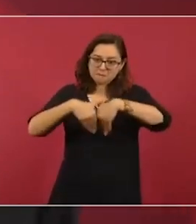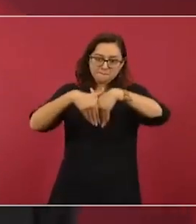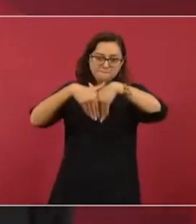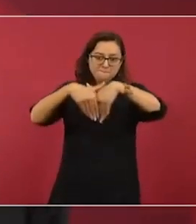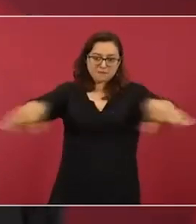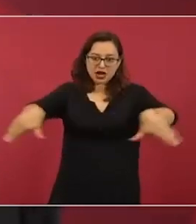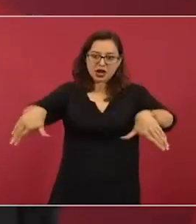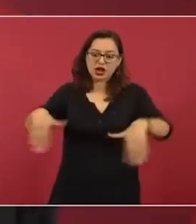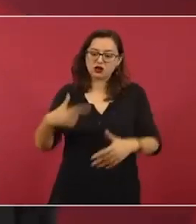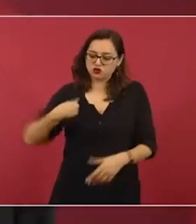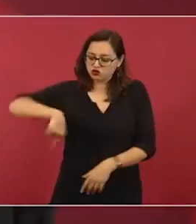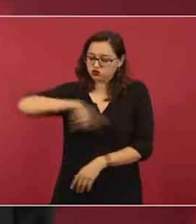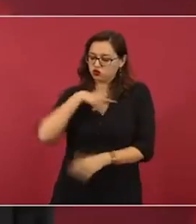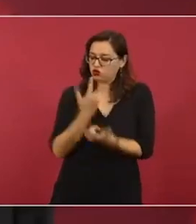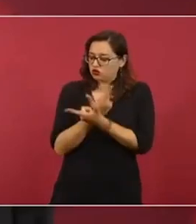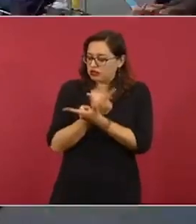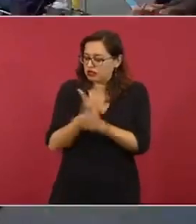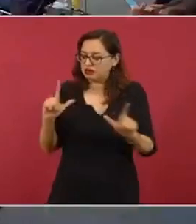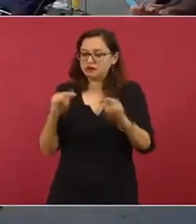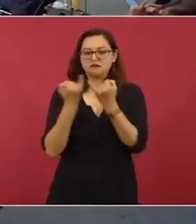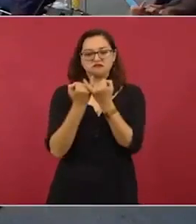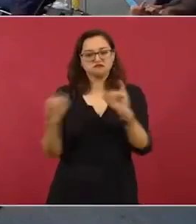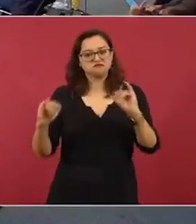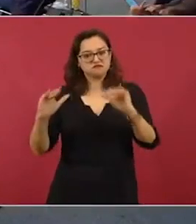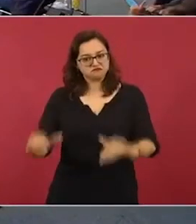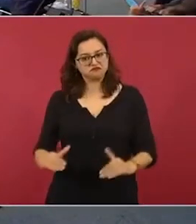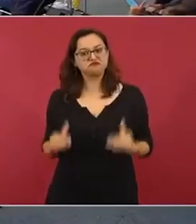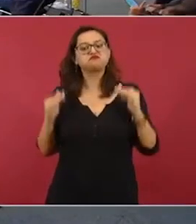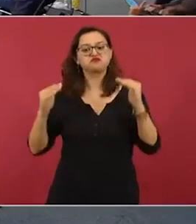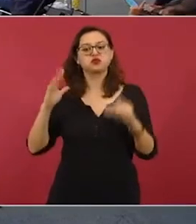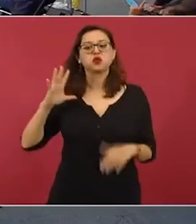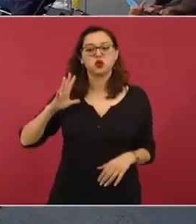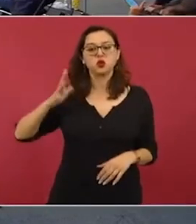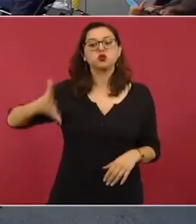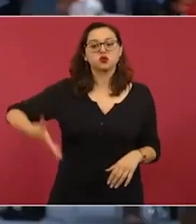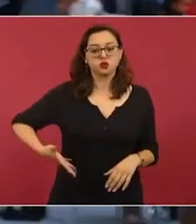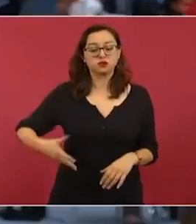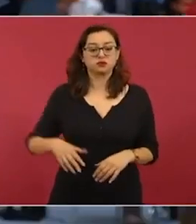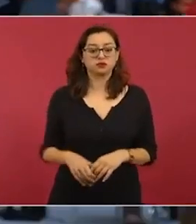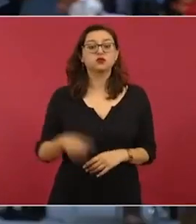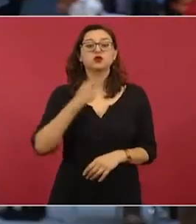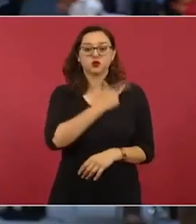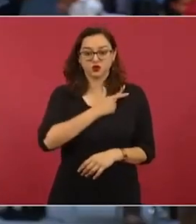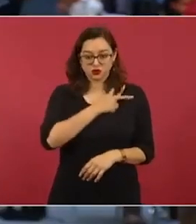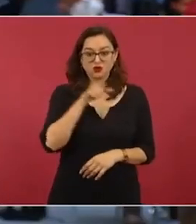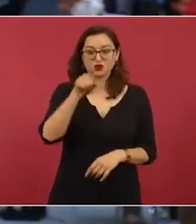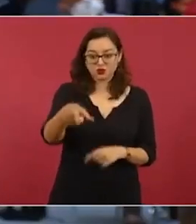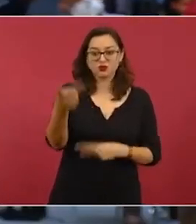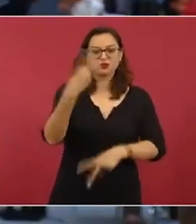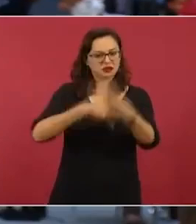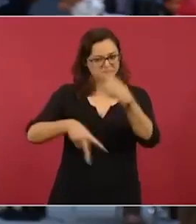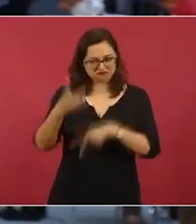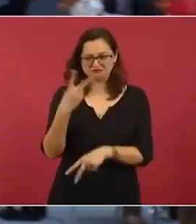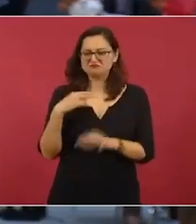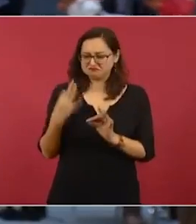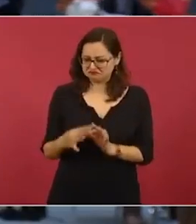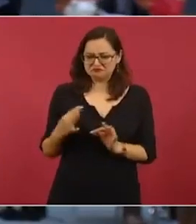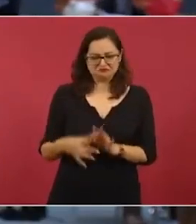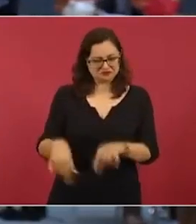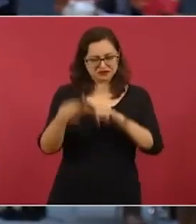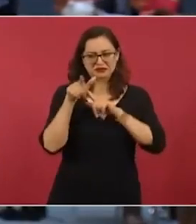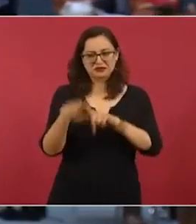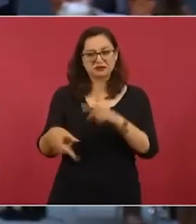con mucho orgullo. Y me da mucho gusto que estés aquí y no dejes de venir. Gracias, presidente.